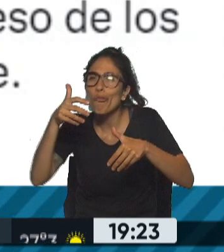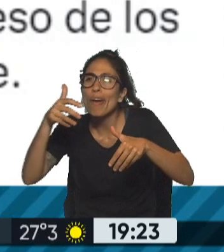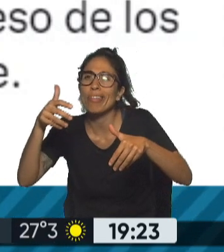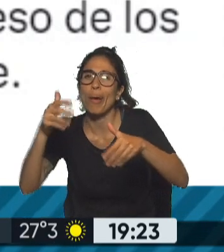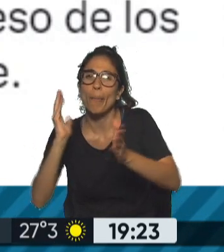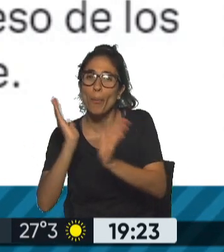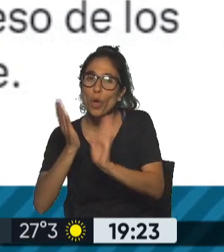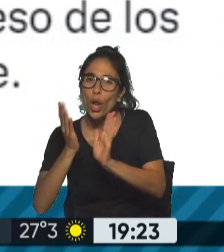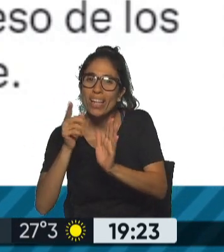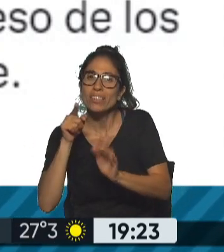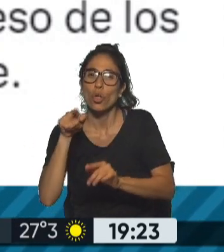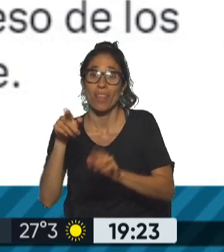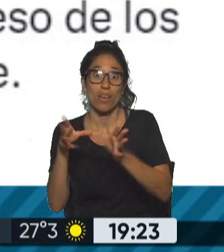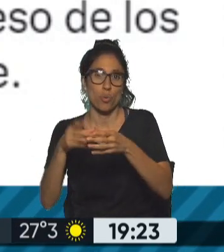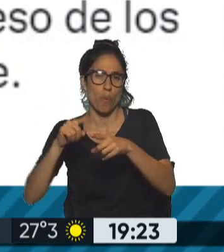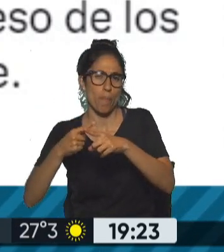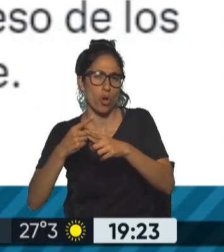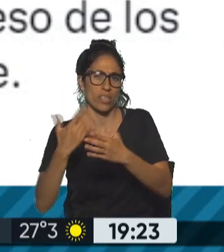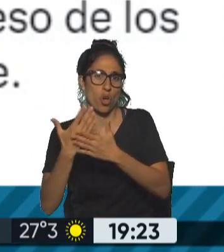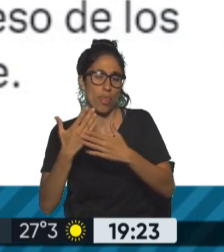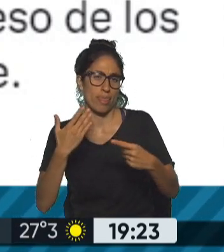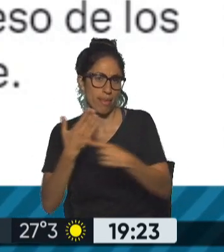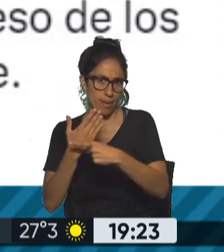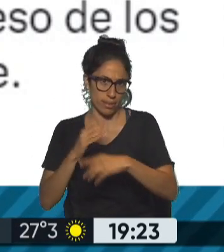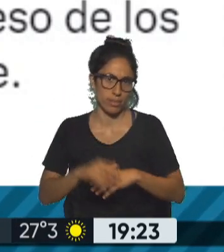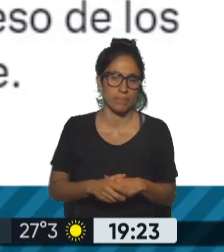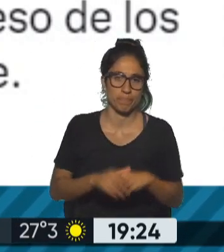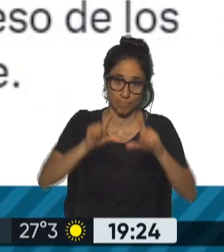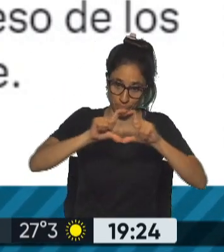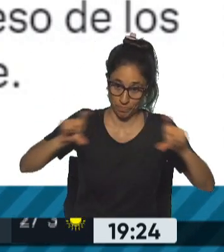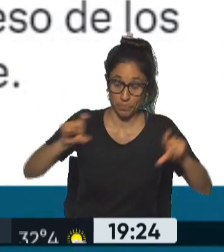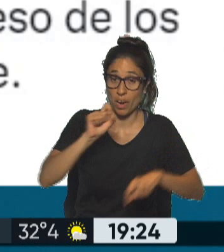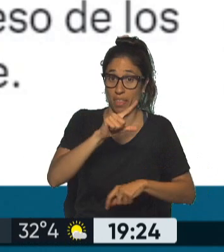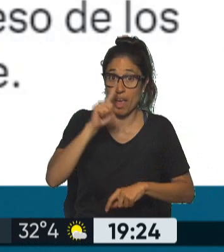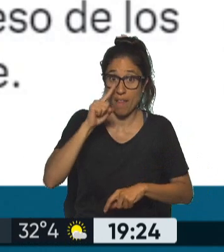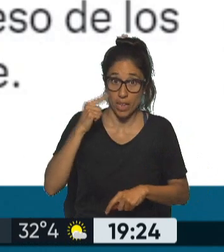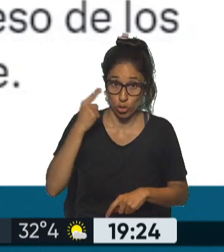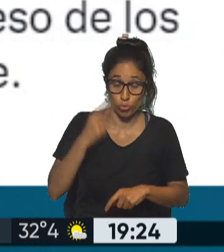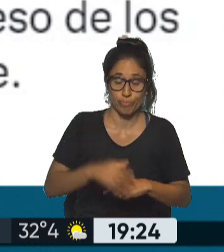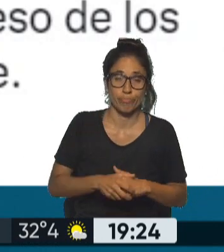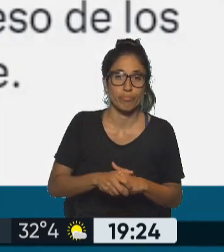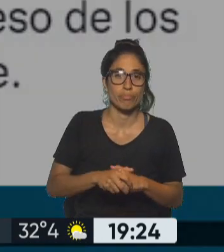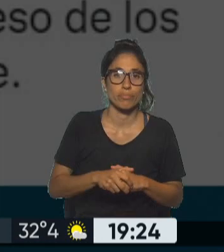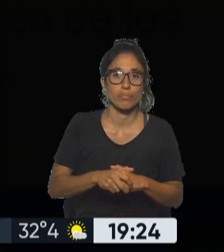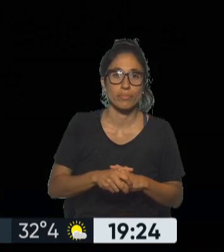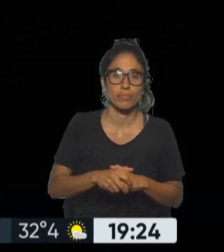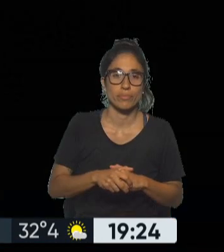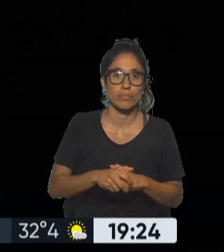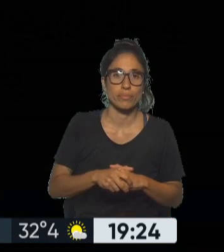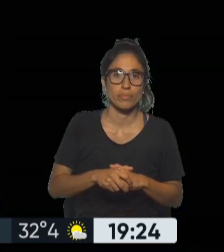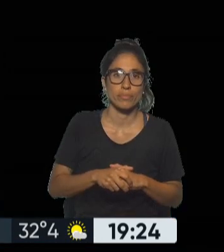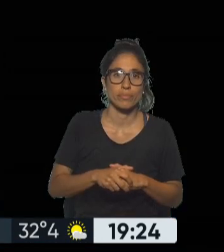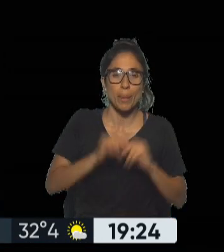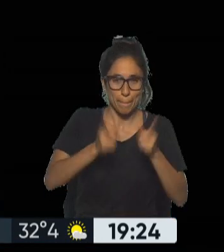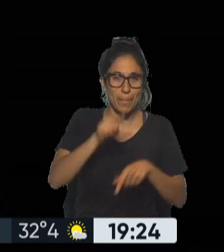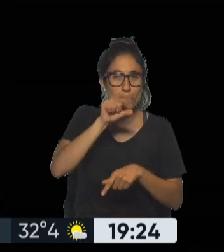ahí el tweet del presidente de la Nación que luego también se extendió a través de unos hilos en ese mismo